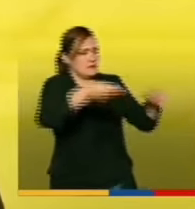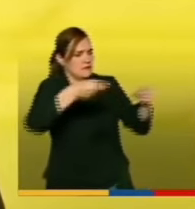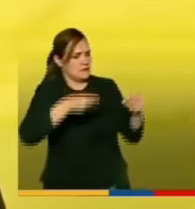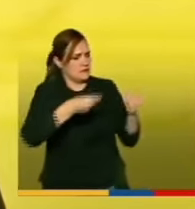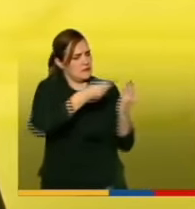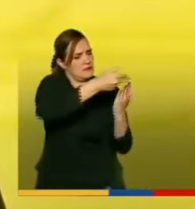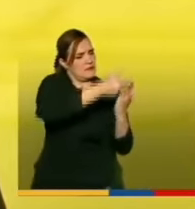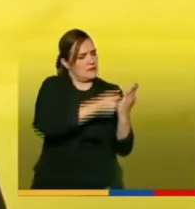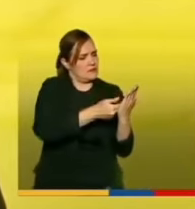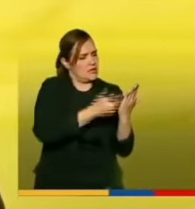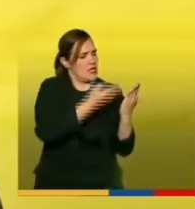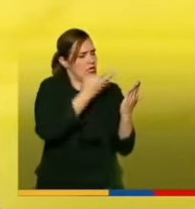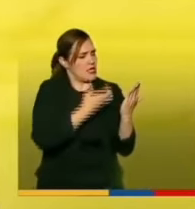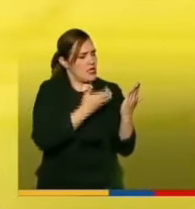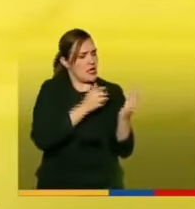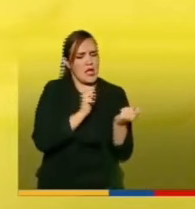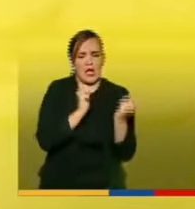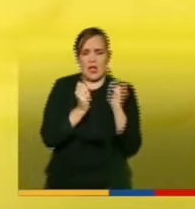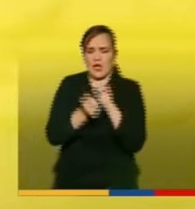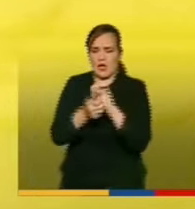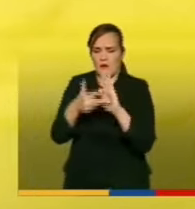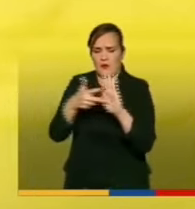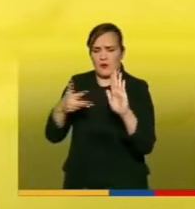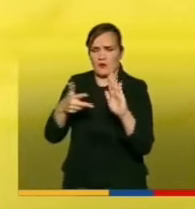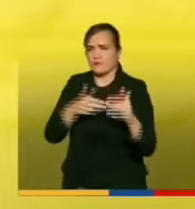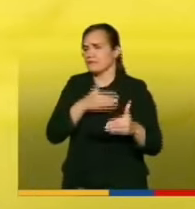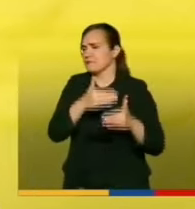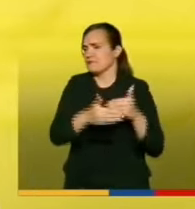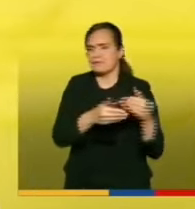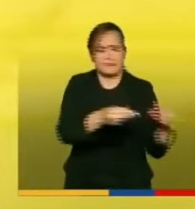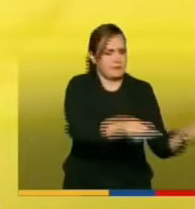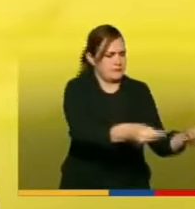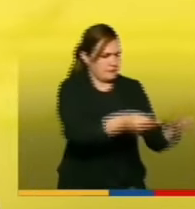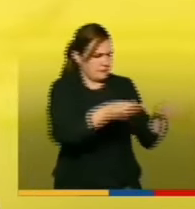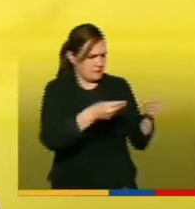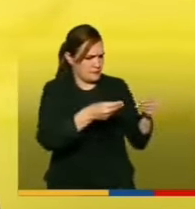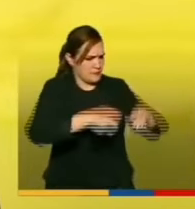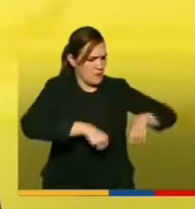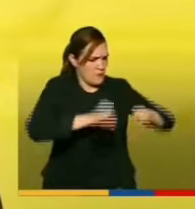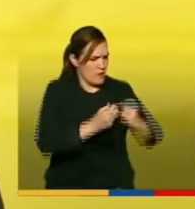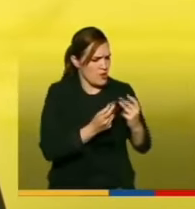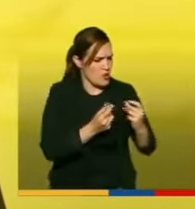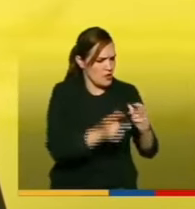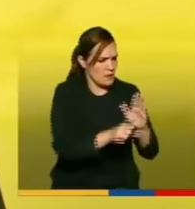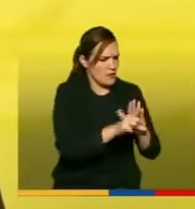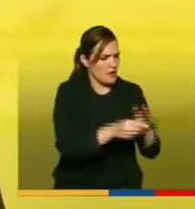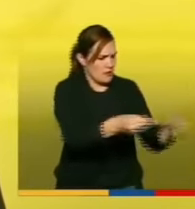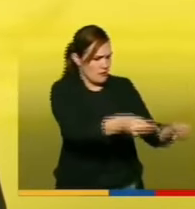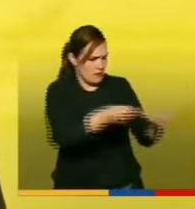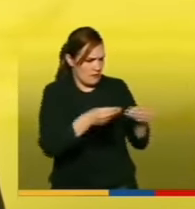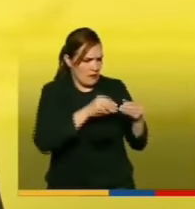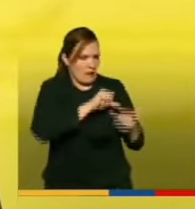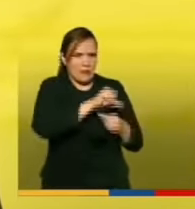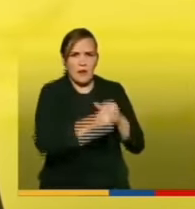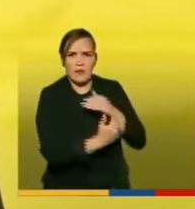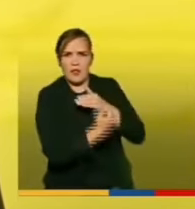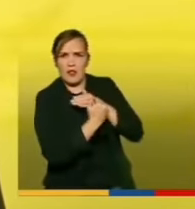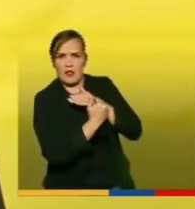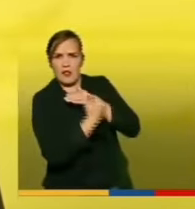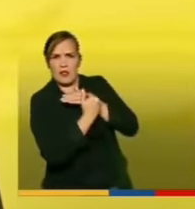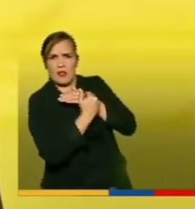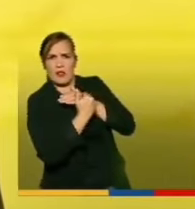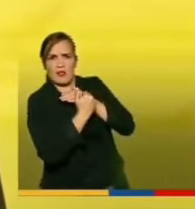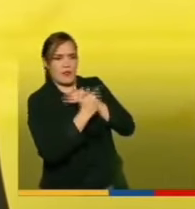de constituyentes de fast tracks, de trámites revolucionarios.